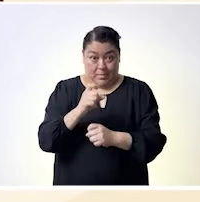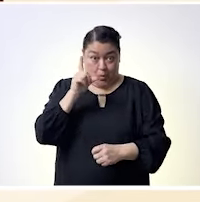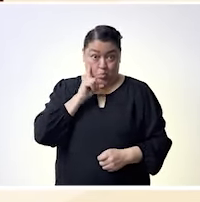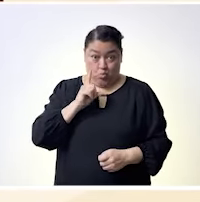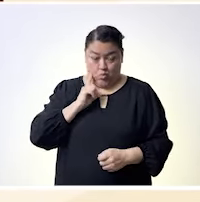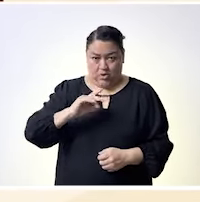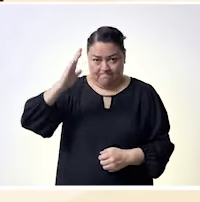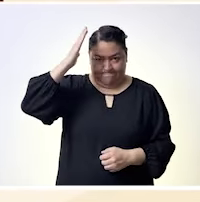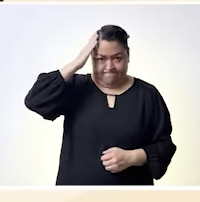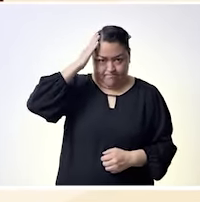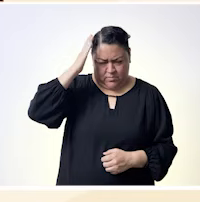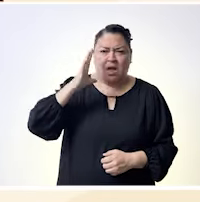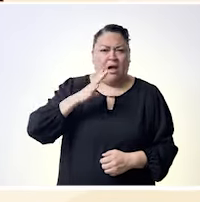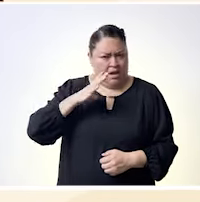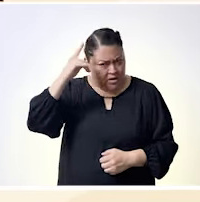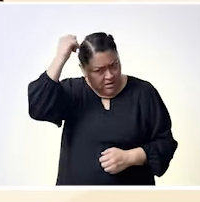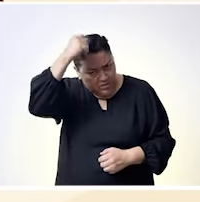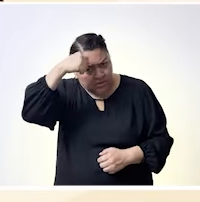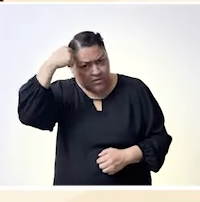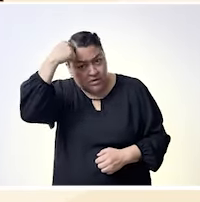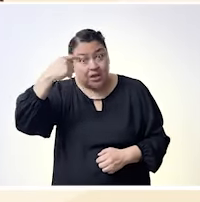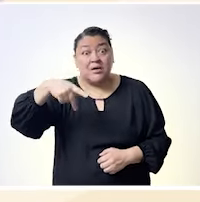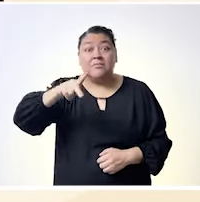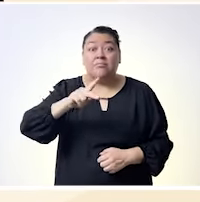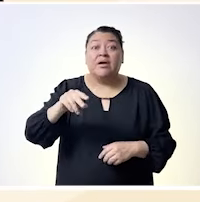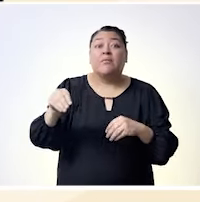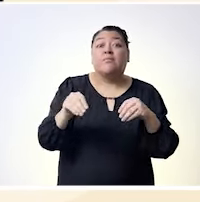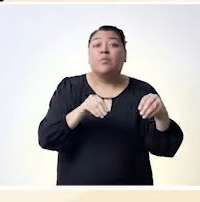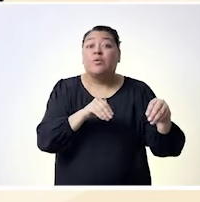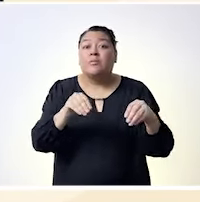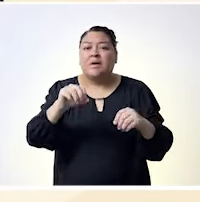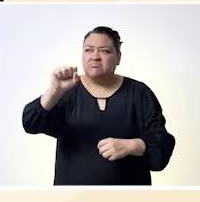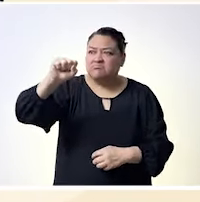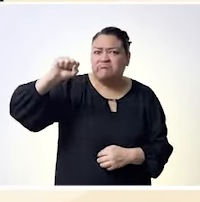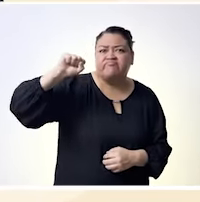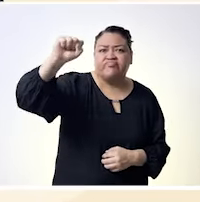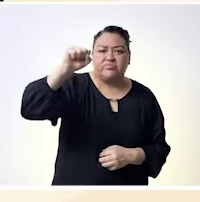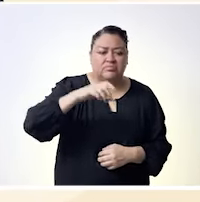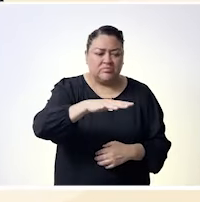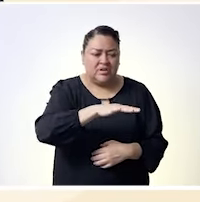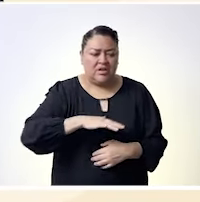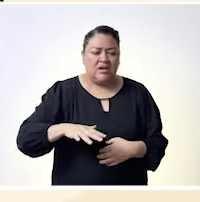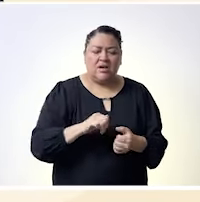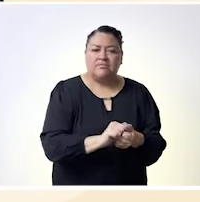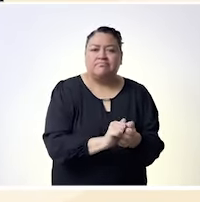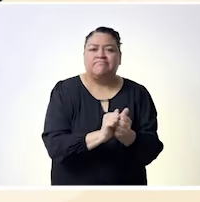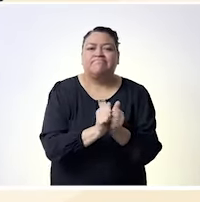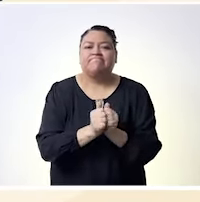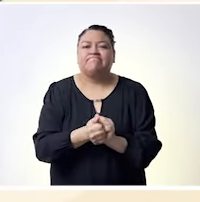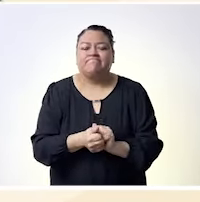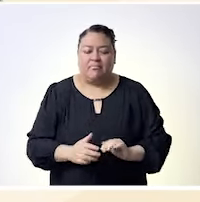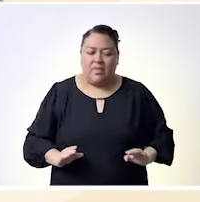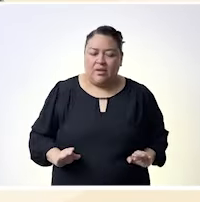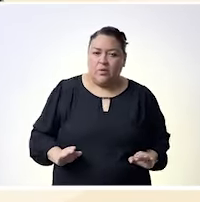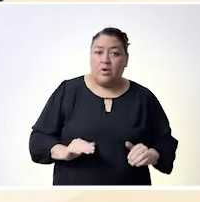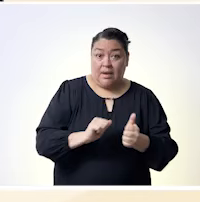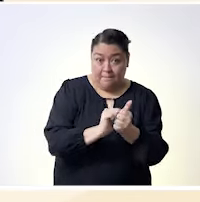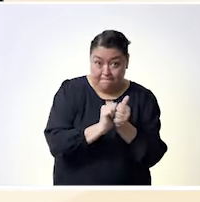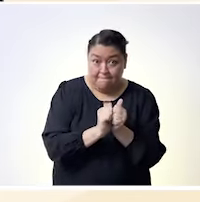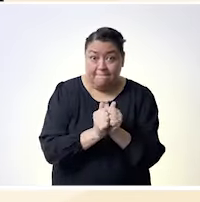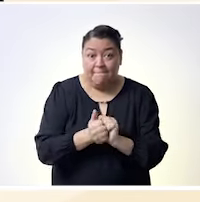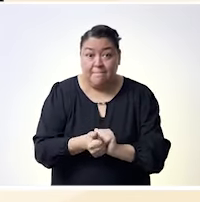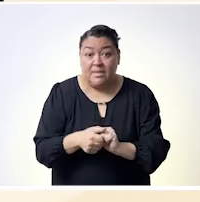cuentas este sistema de opresión cese y que tengamos condiciones de igualdad plenas igual reconocimiento